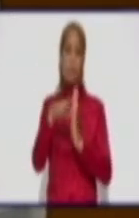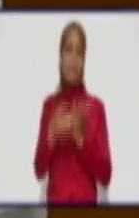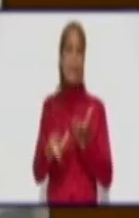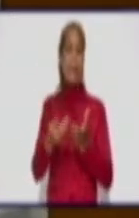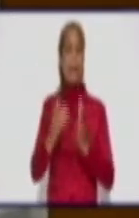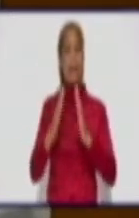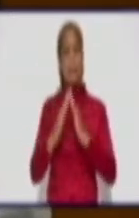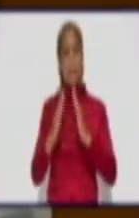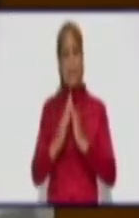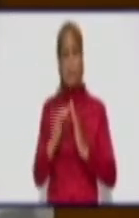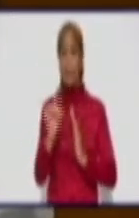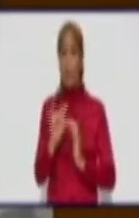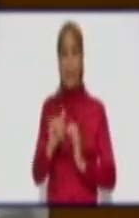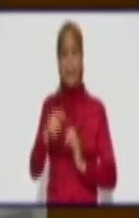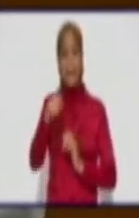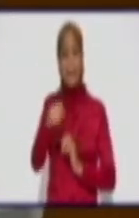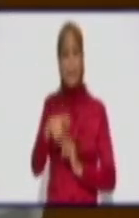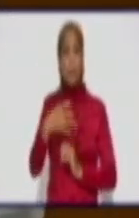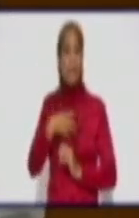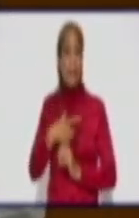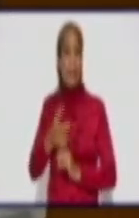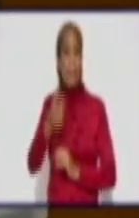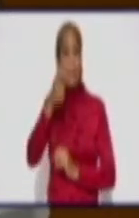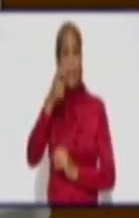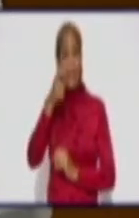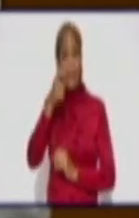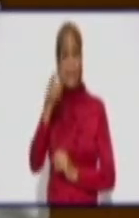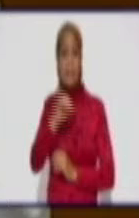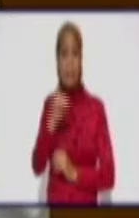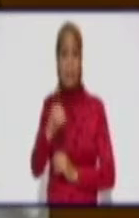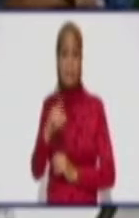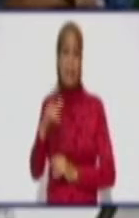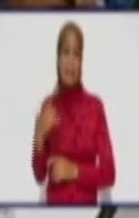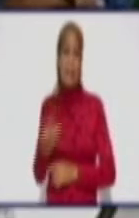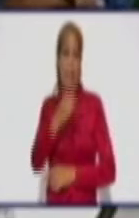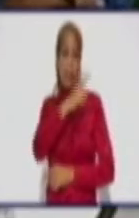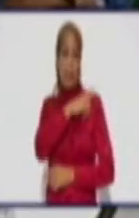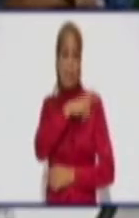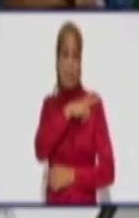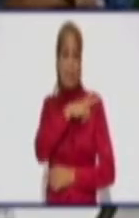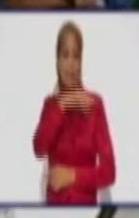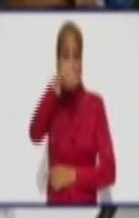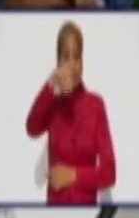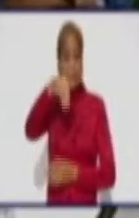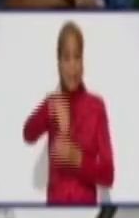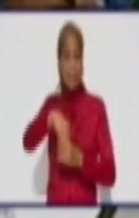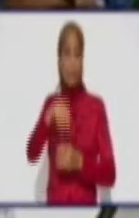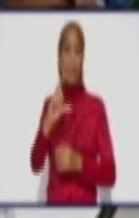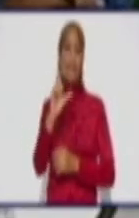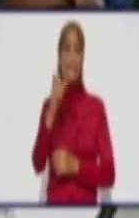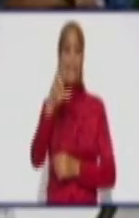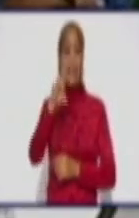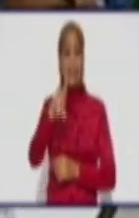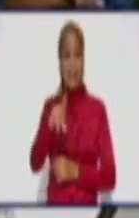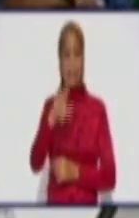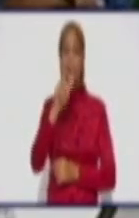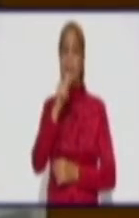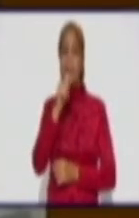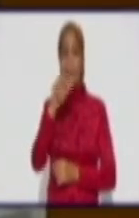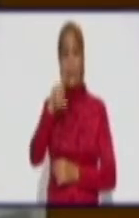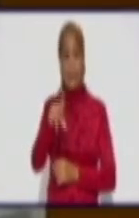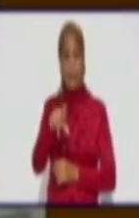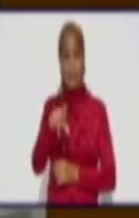de salud y lleva vigilancia del barrio para evitar que esas personas salgan. Entonces, no podemos hablar como que estamos